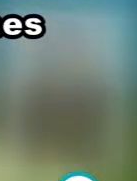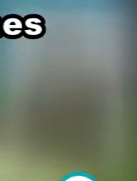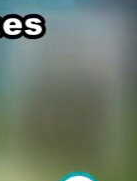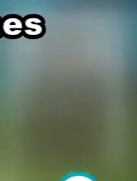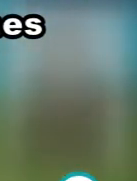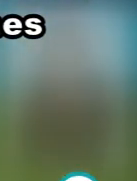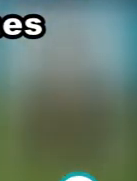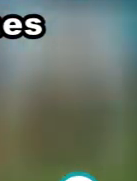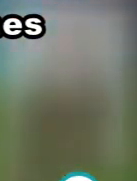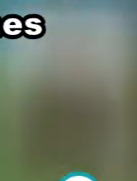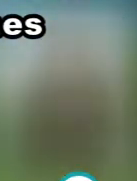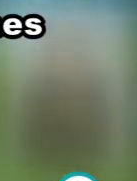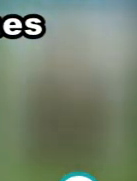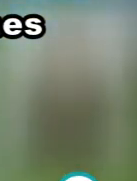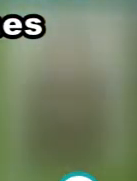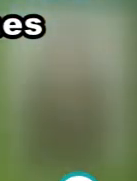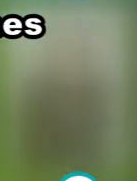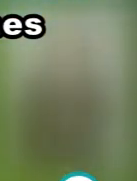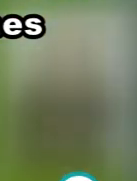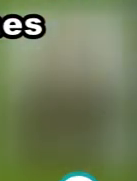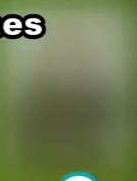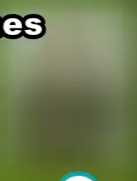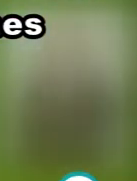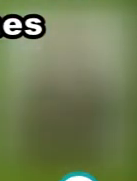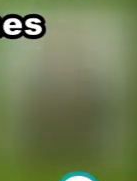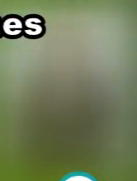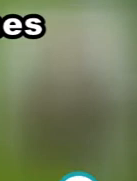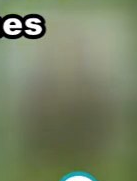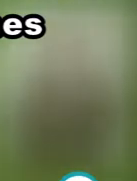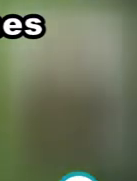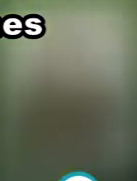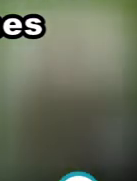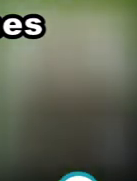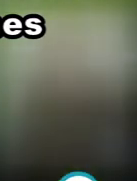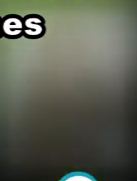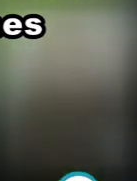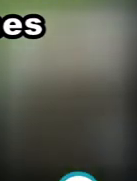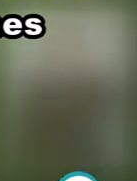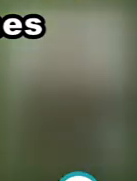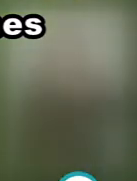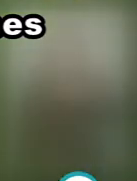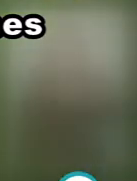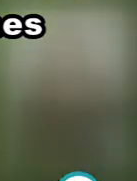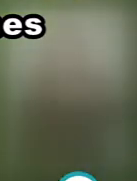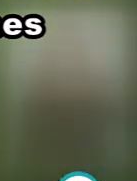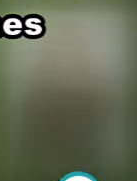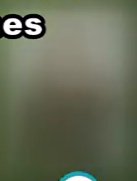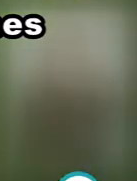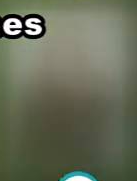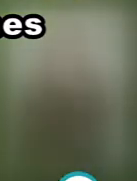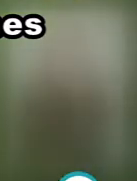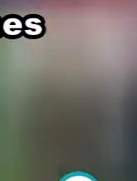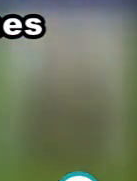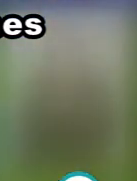da vuelta el resultado. En este otro, el centro de Lemar, creo que estaba algo más